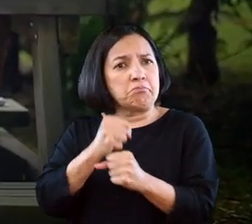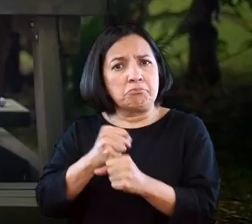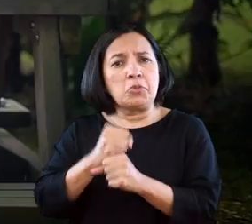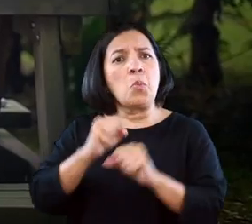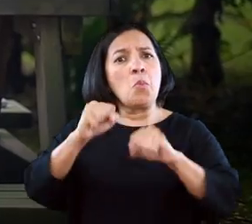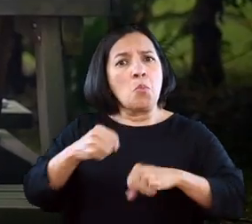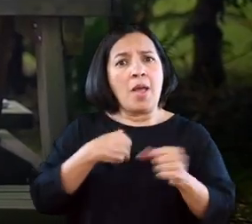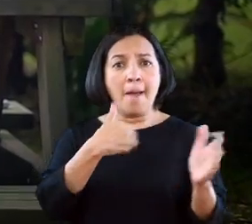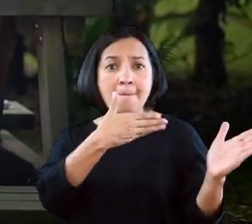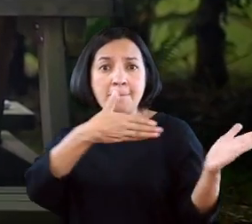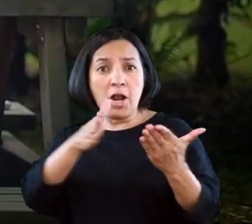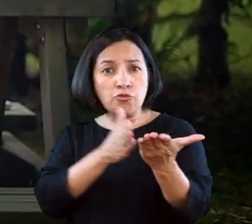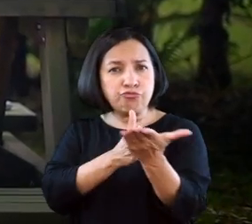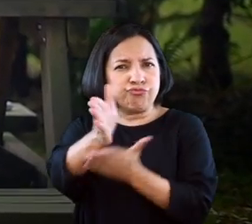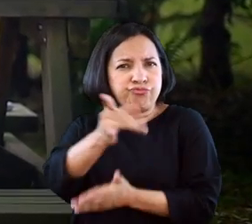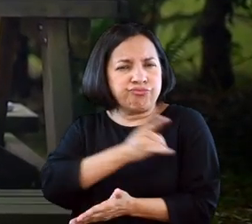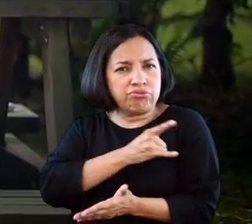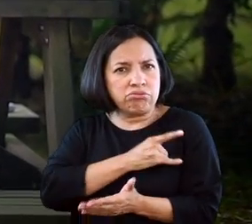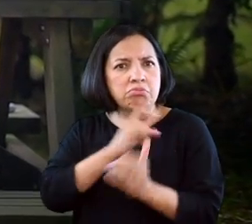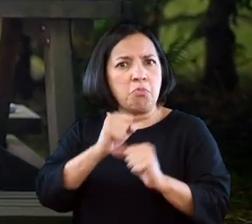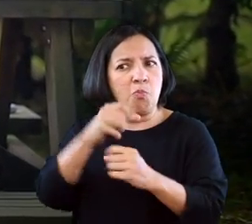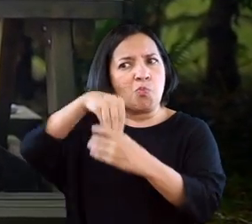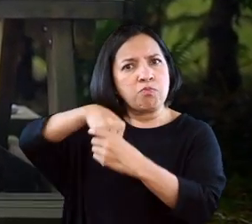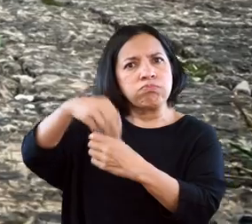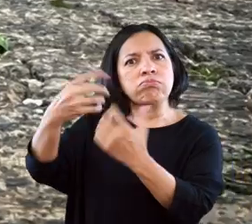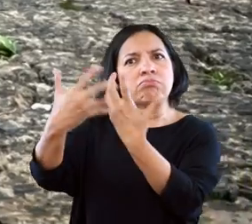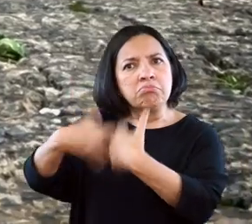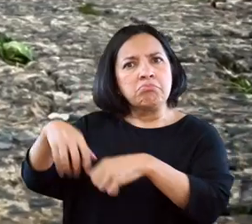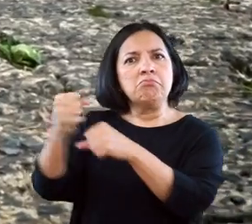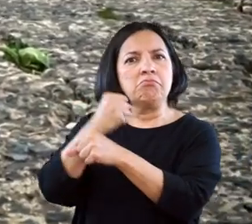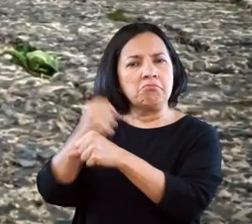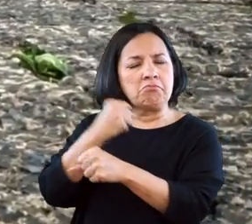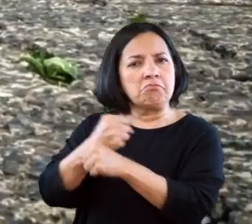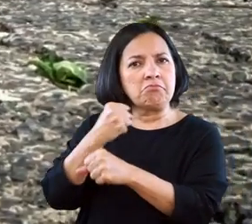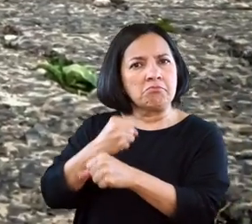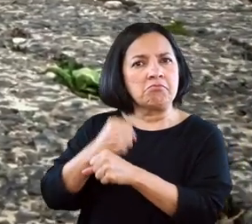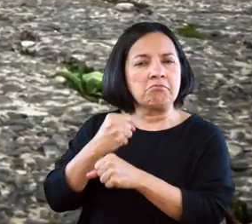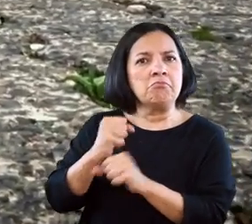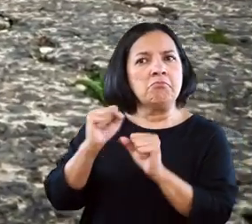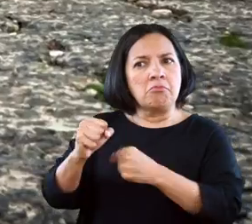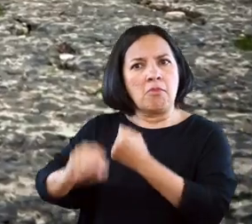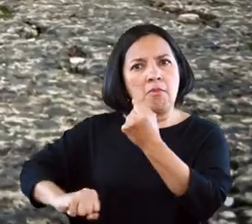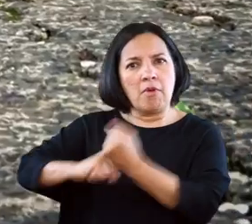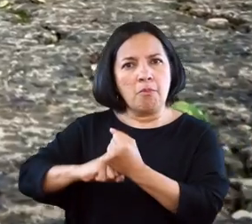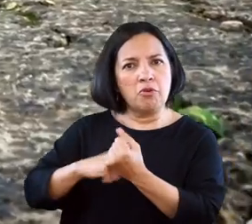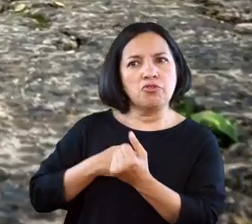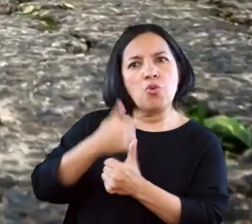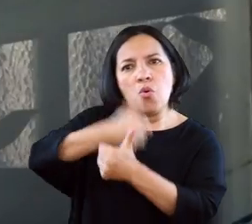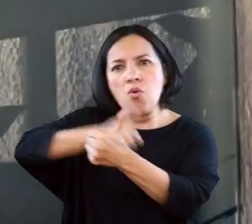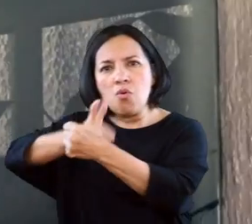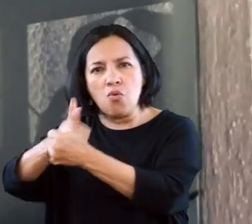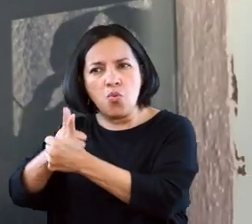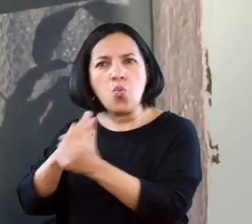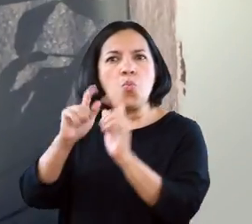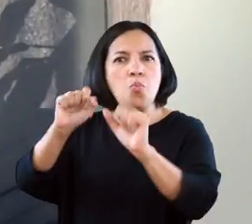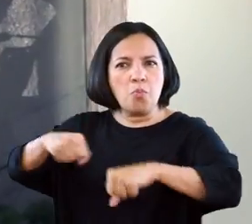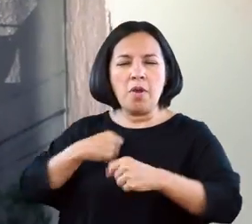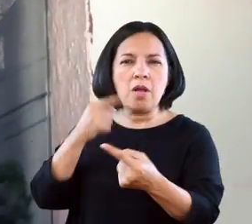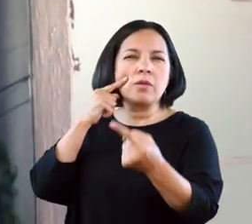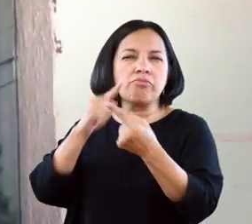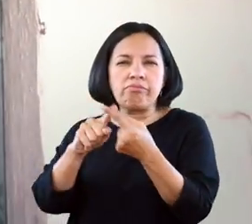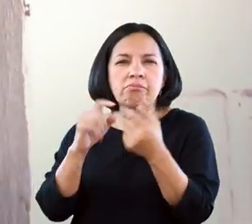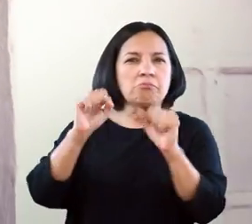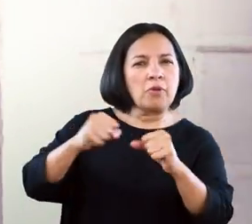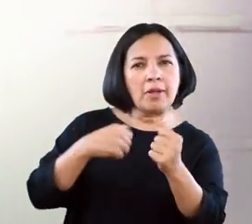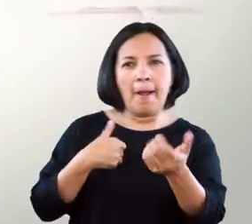que pueden hacer todo su plan carrera dentro de nuestra compañía y al final que podamos ayudarles a cada uno de